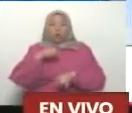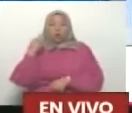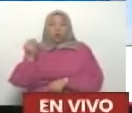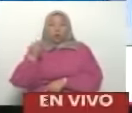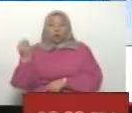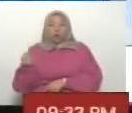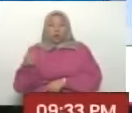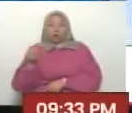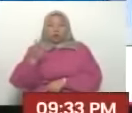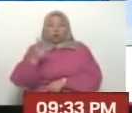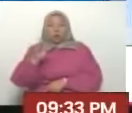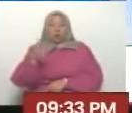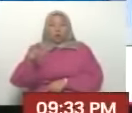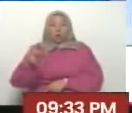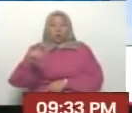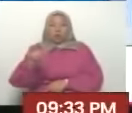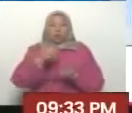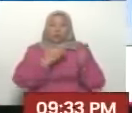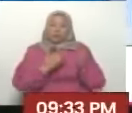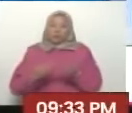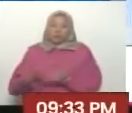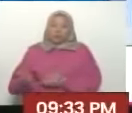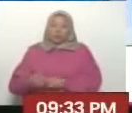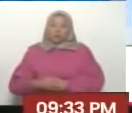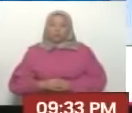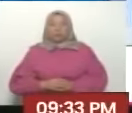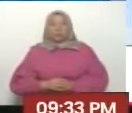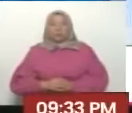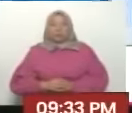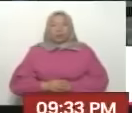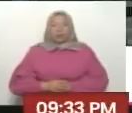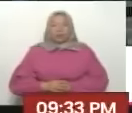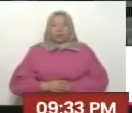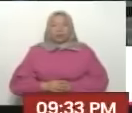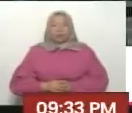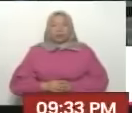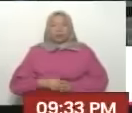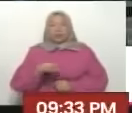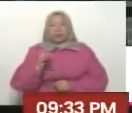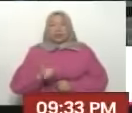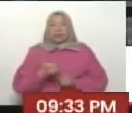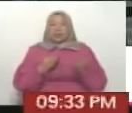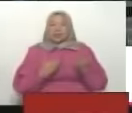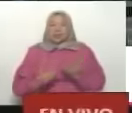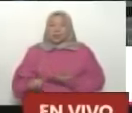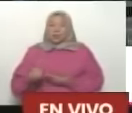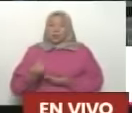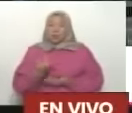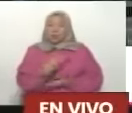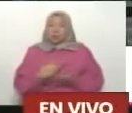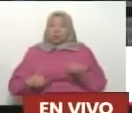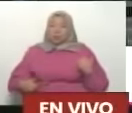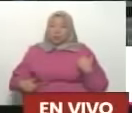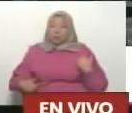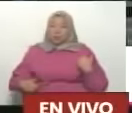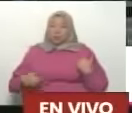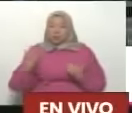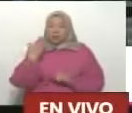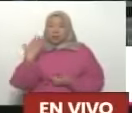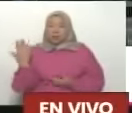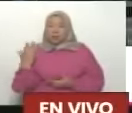fuga. ¿Qué dice Génesis? Bienvenida. Saludos, Presidente. Emocionados de estar aquí en su programa. Saludar también a nuestra querida primera